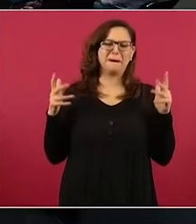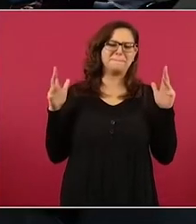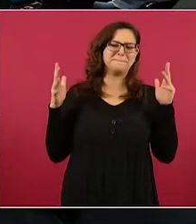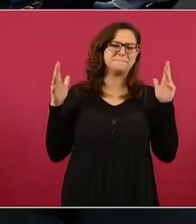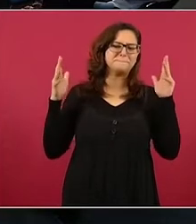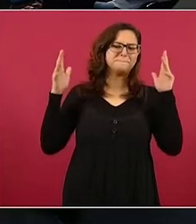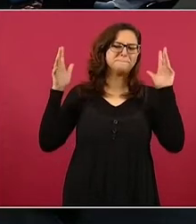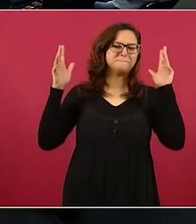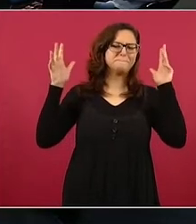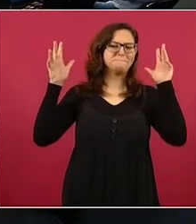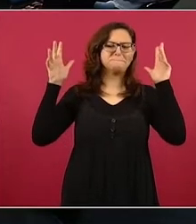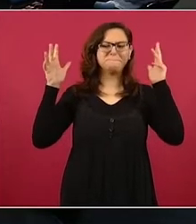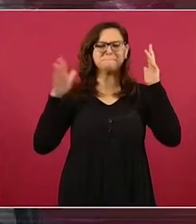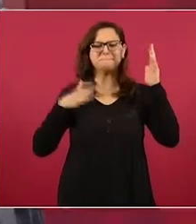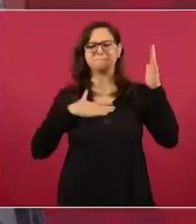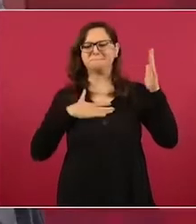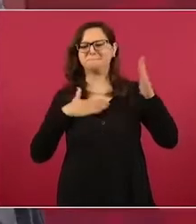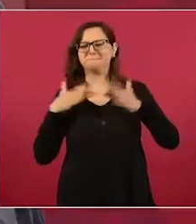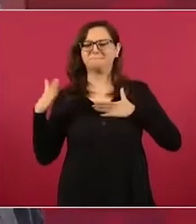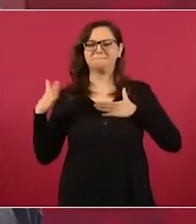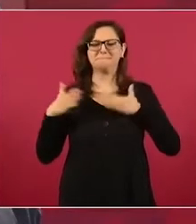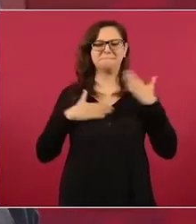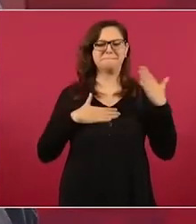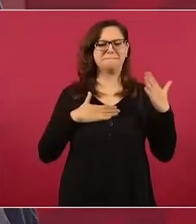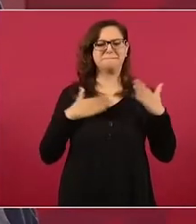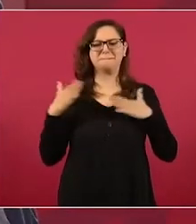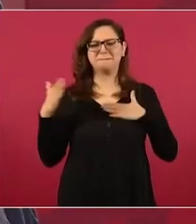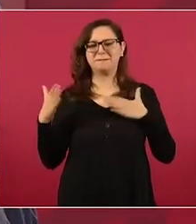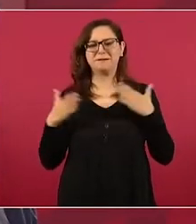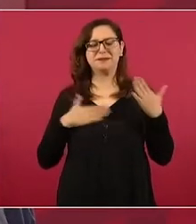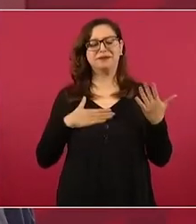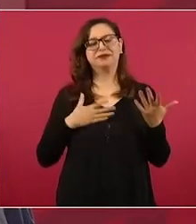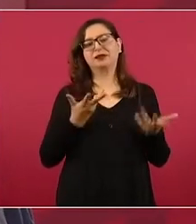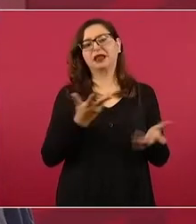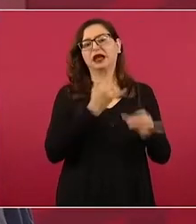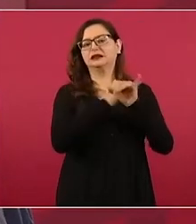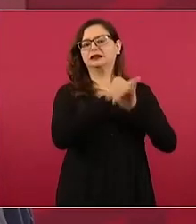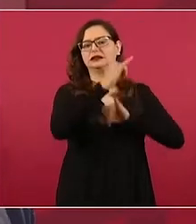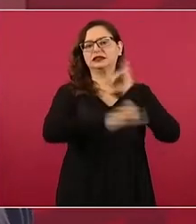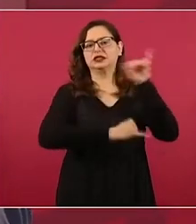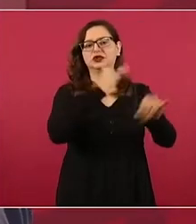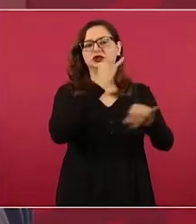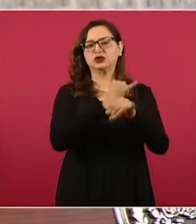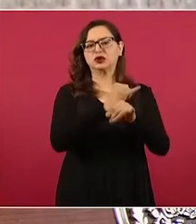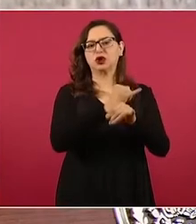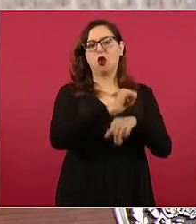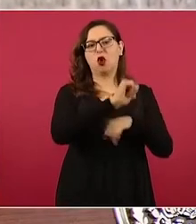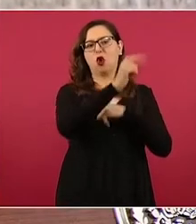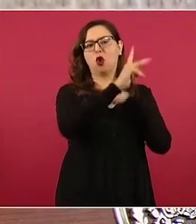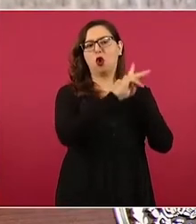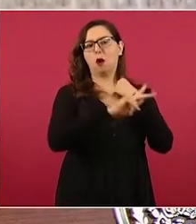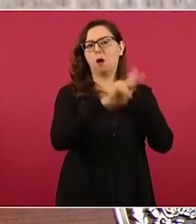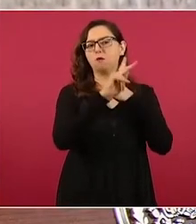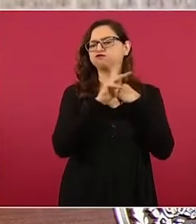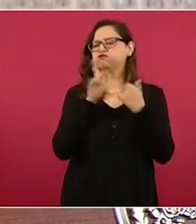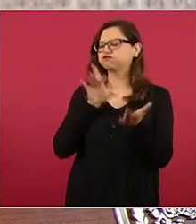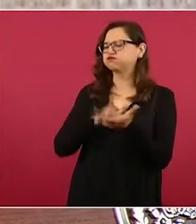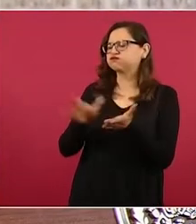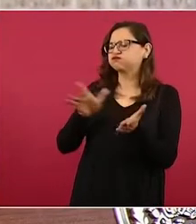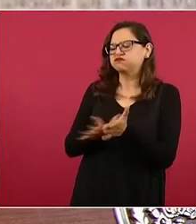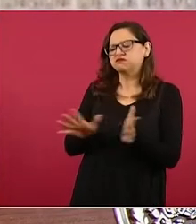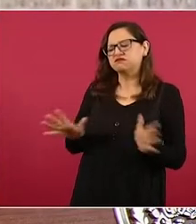y apoyo de organismos internacionales y de gobiernos internacionales.